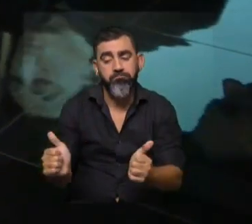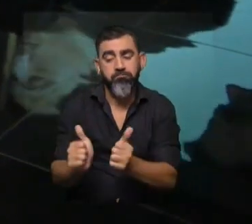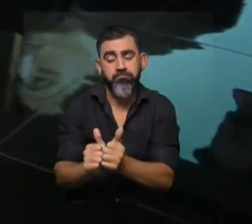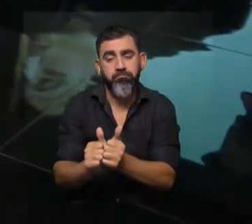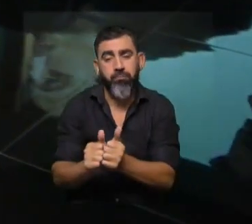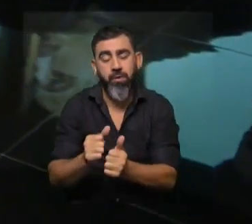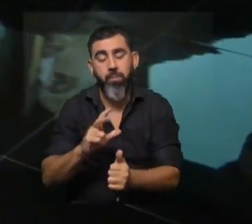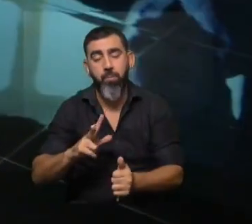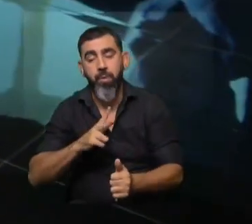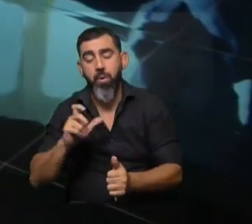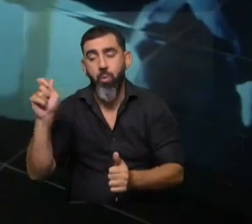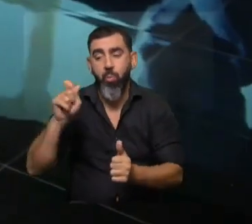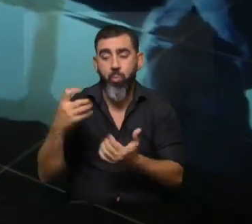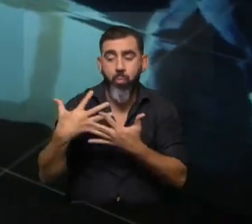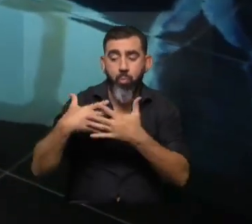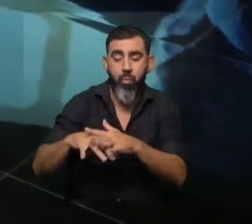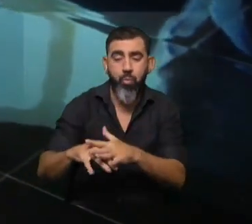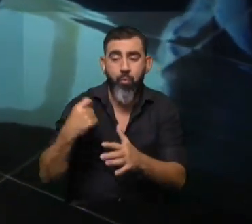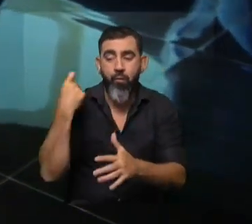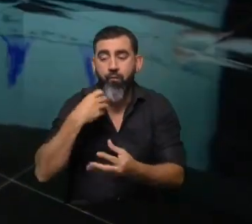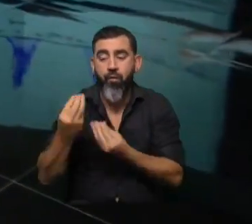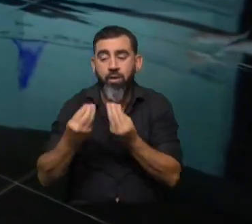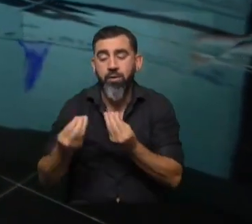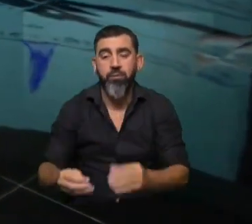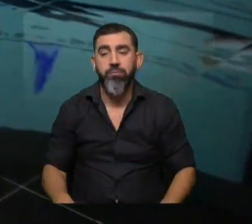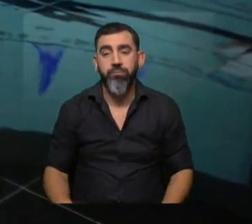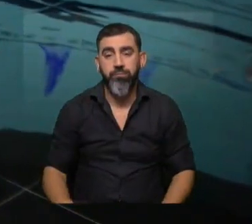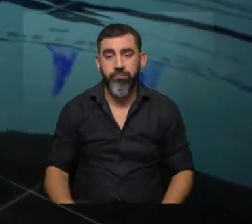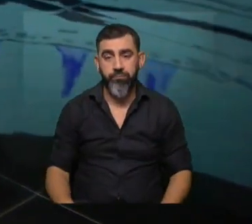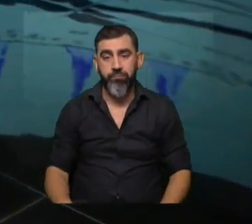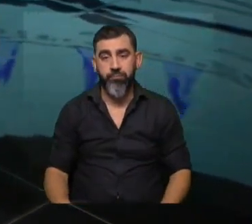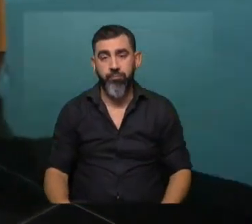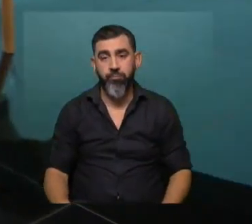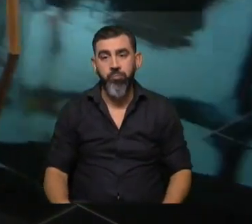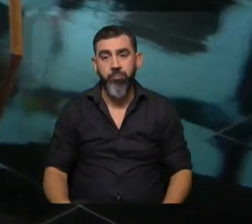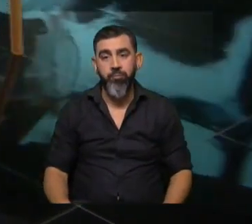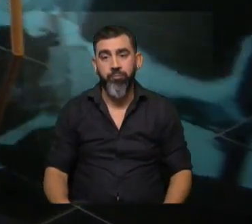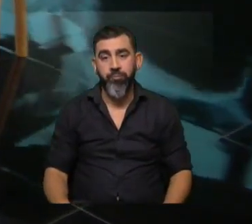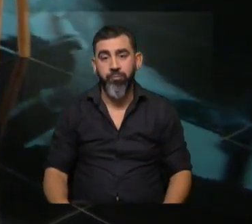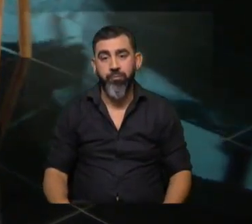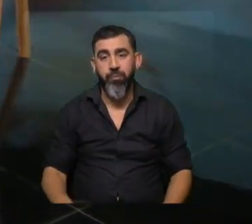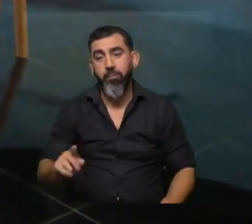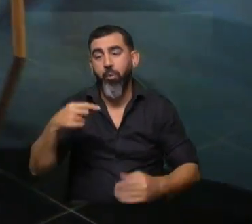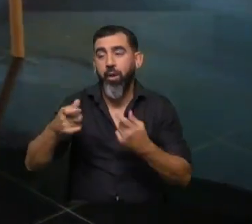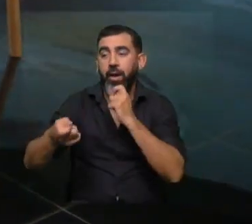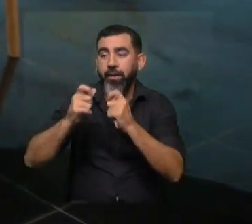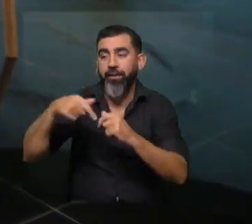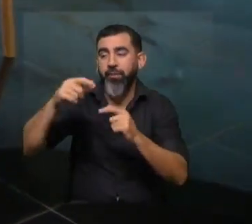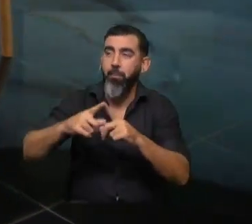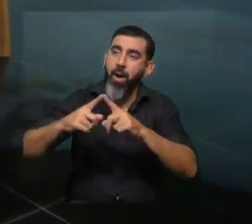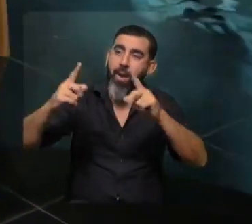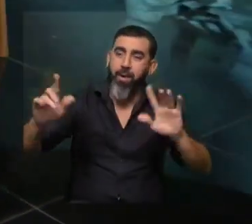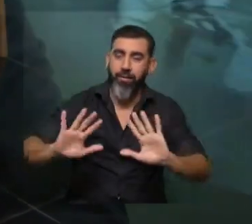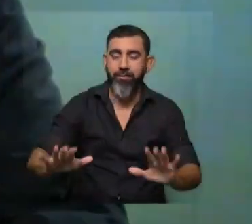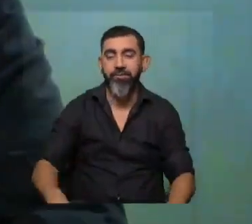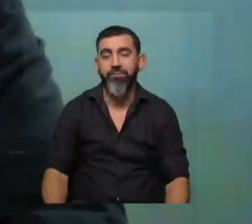palanca que falta en el crecimiento de la investigación que es el aporte privado wow esa pregunta es para otra entrevista es para un mundo